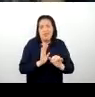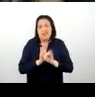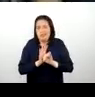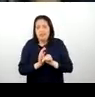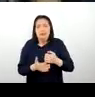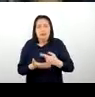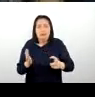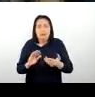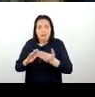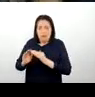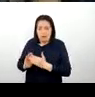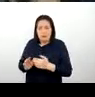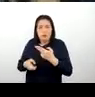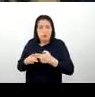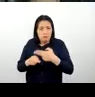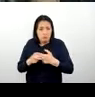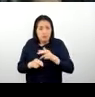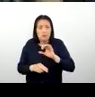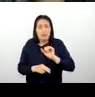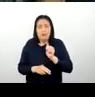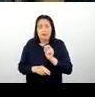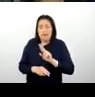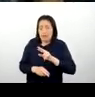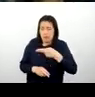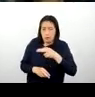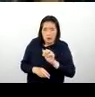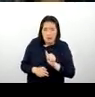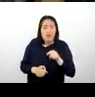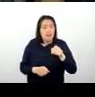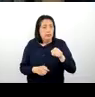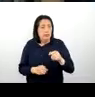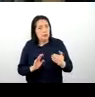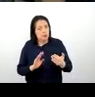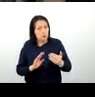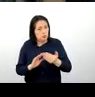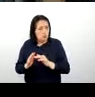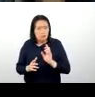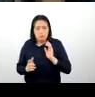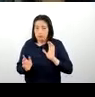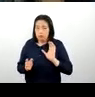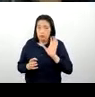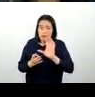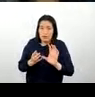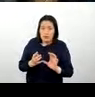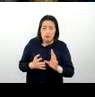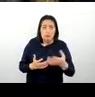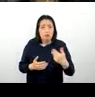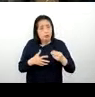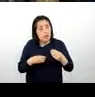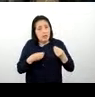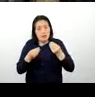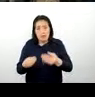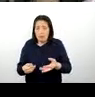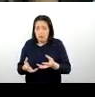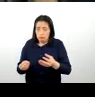es la comunidad de Saru, ¿no? Que es muy característica por su, el gran legado que tiene